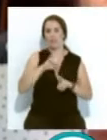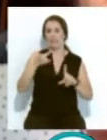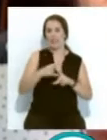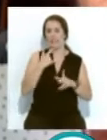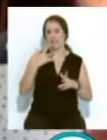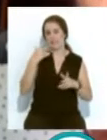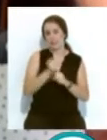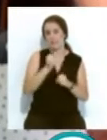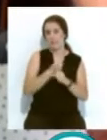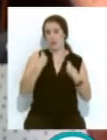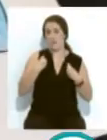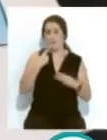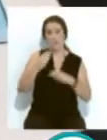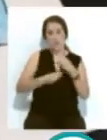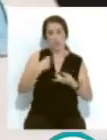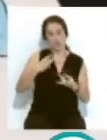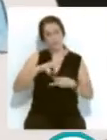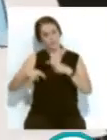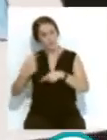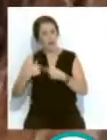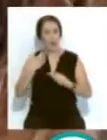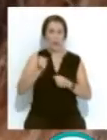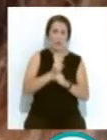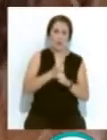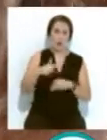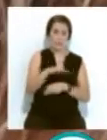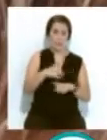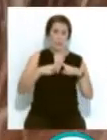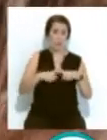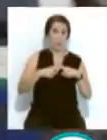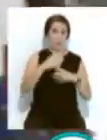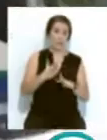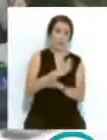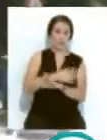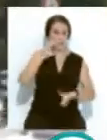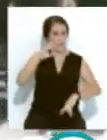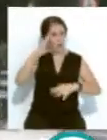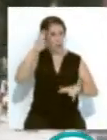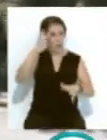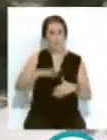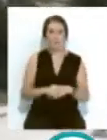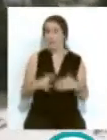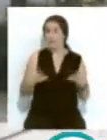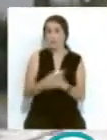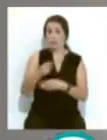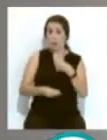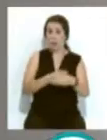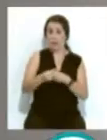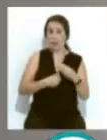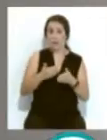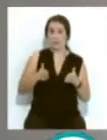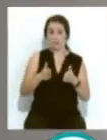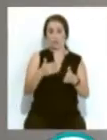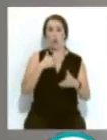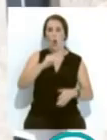teledocencia y la vida familiar y laboral comenzó a compartir espacios antes no imaginados. Y mientras todo esto pasaba, paralelamente,